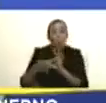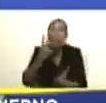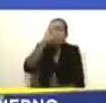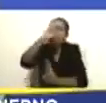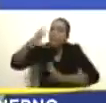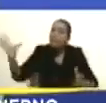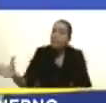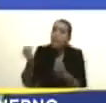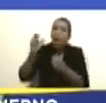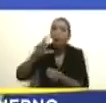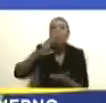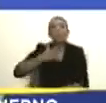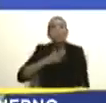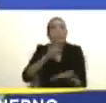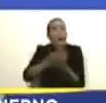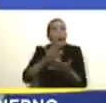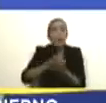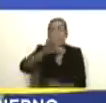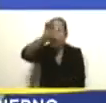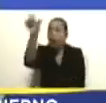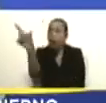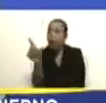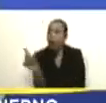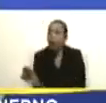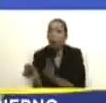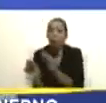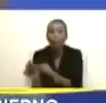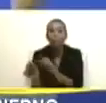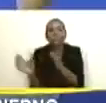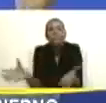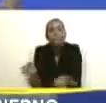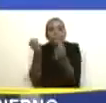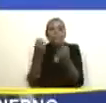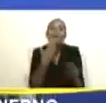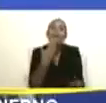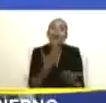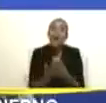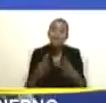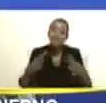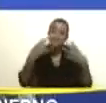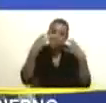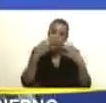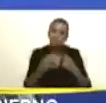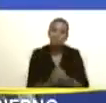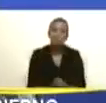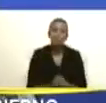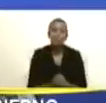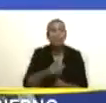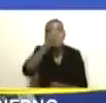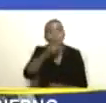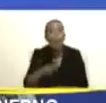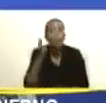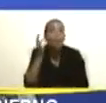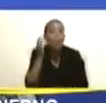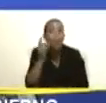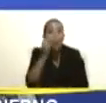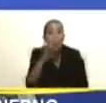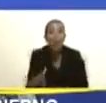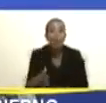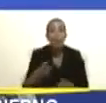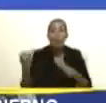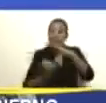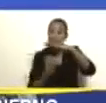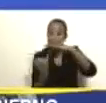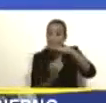rescate pacífico de la Guayana Esequiba. Muchas gracias hombres y mujeres de las